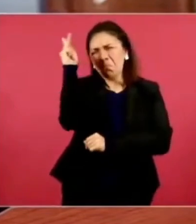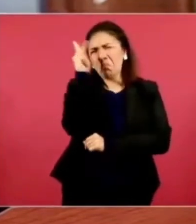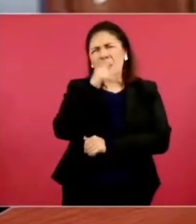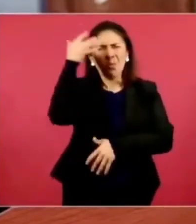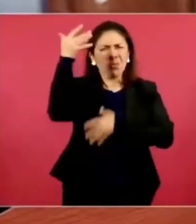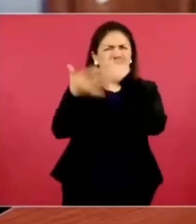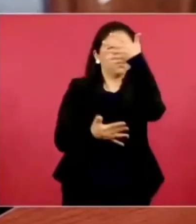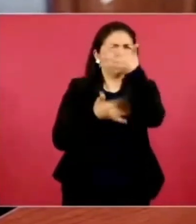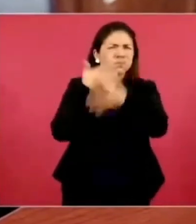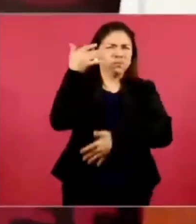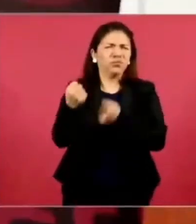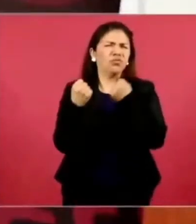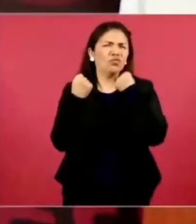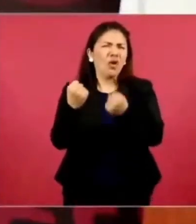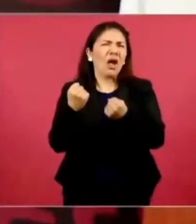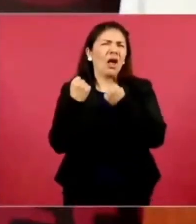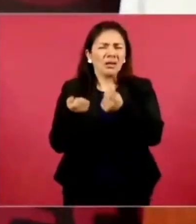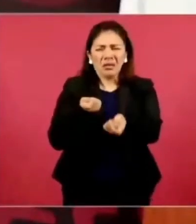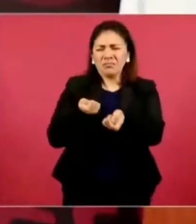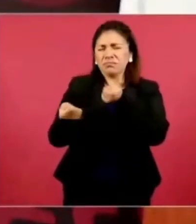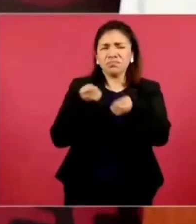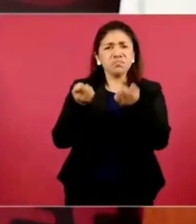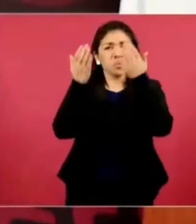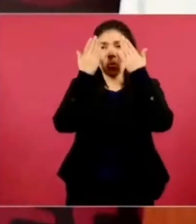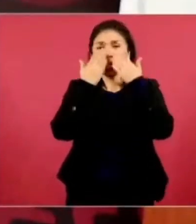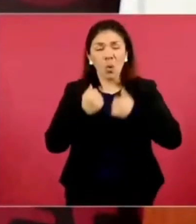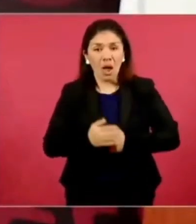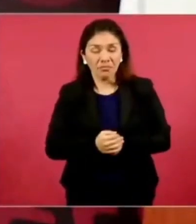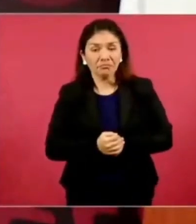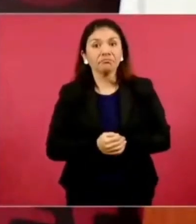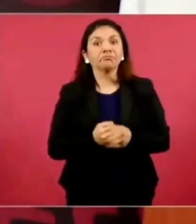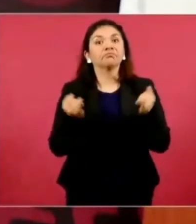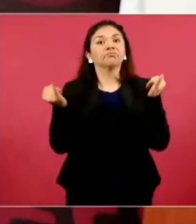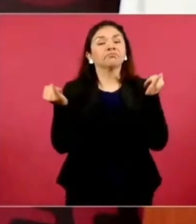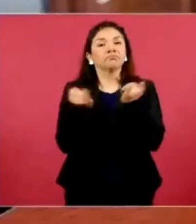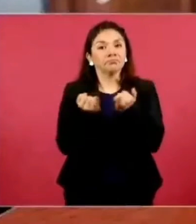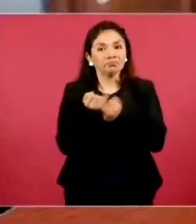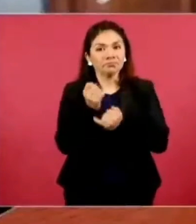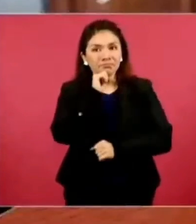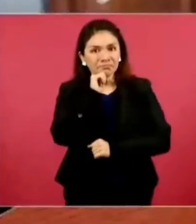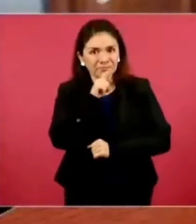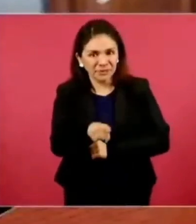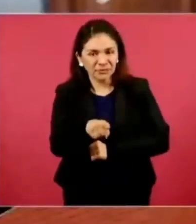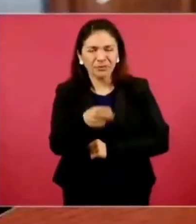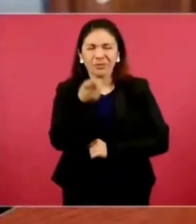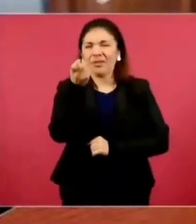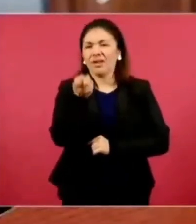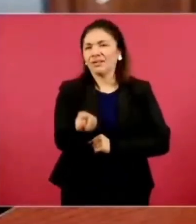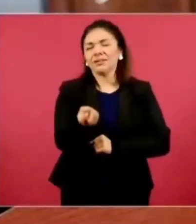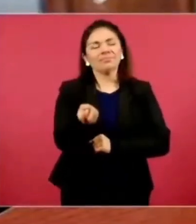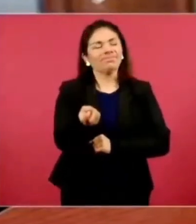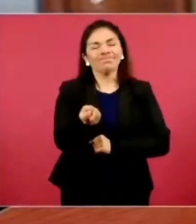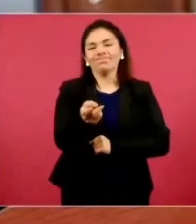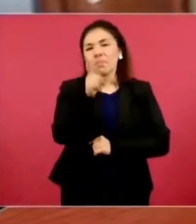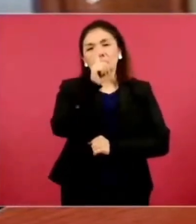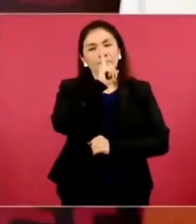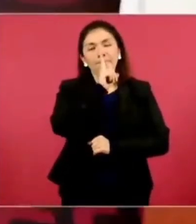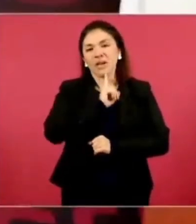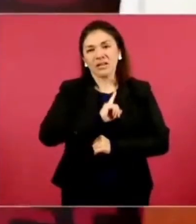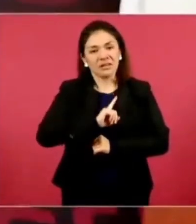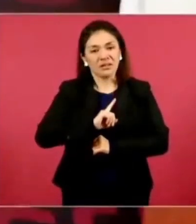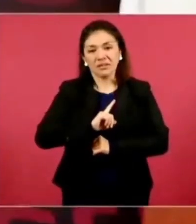Tamaulipas, también eso es rotundamente falso.